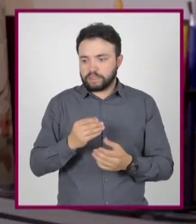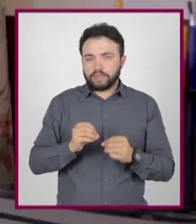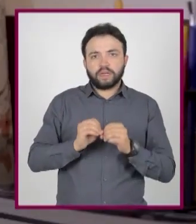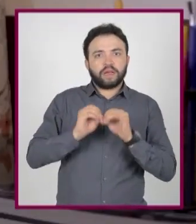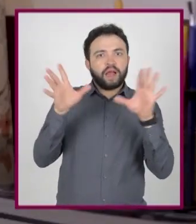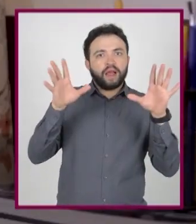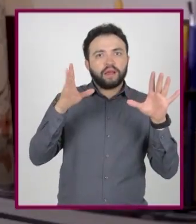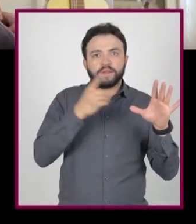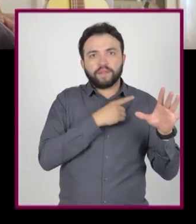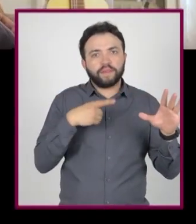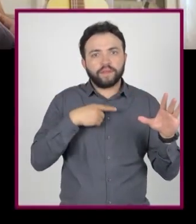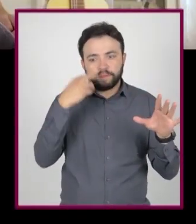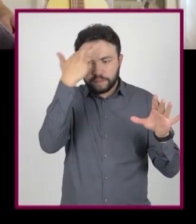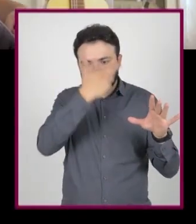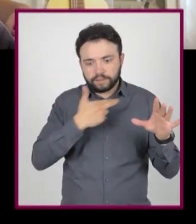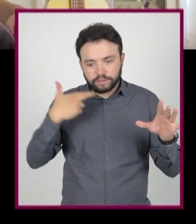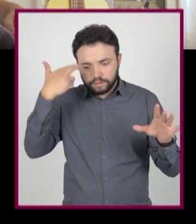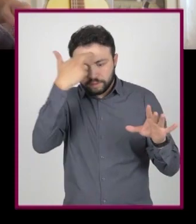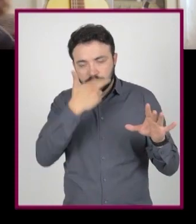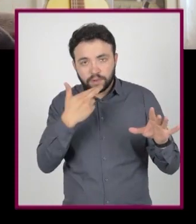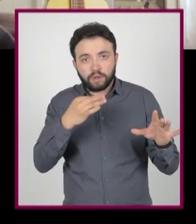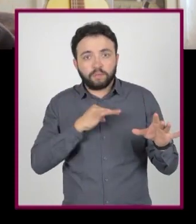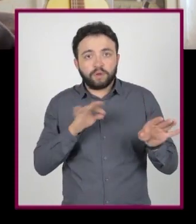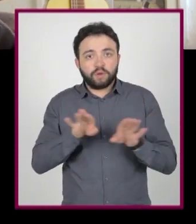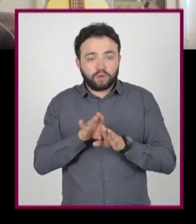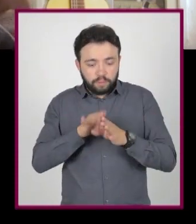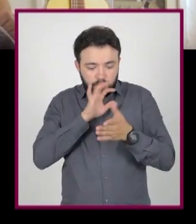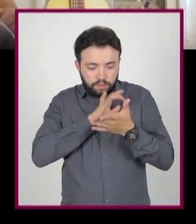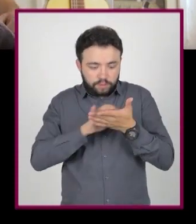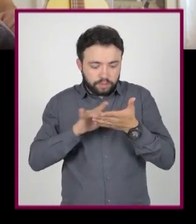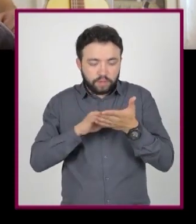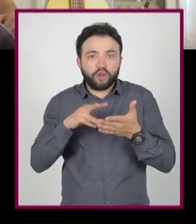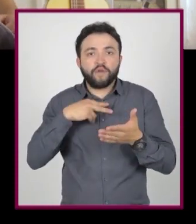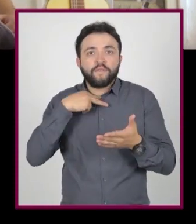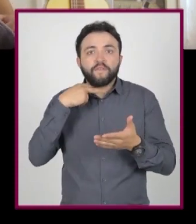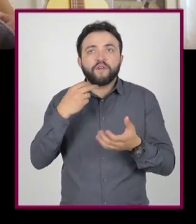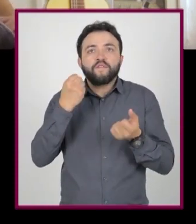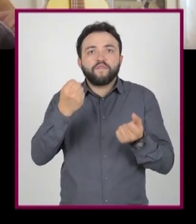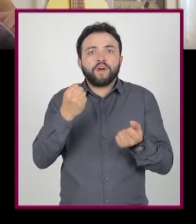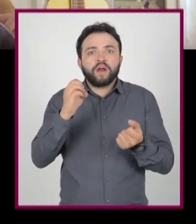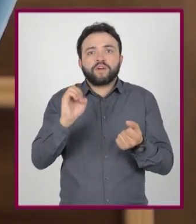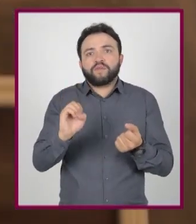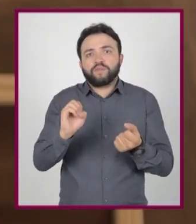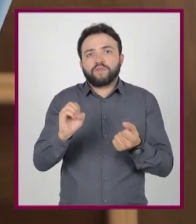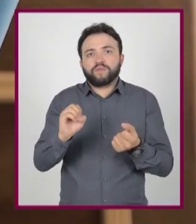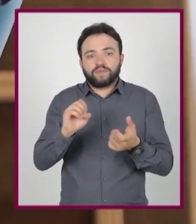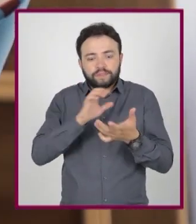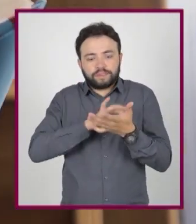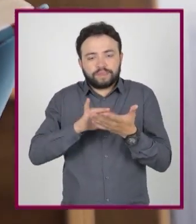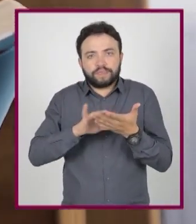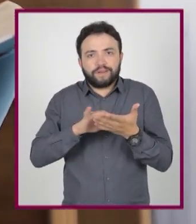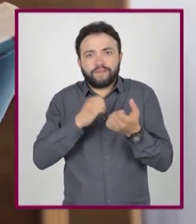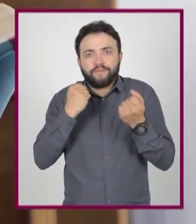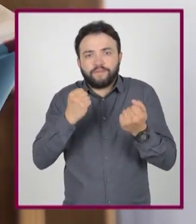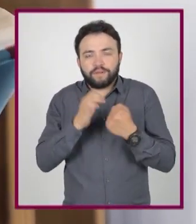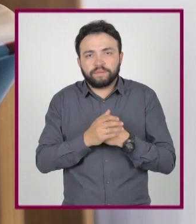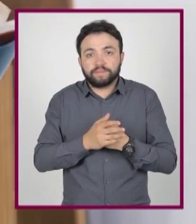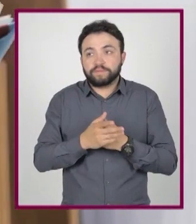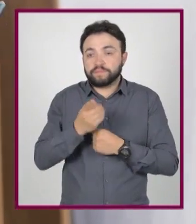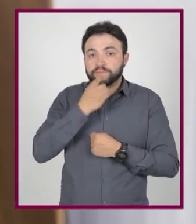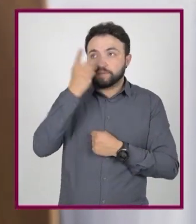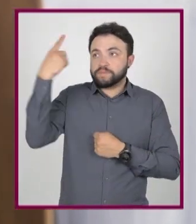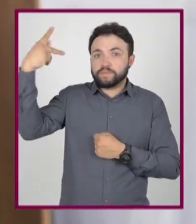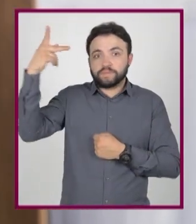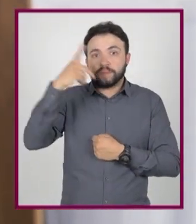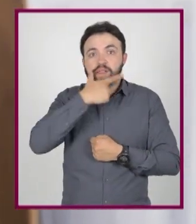Revisar los apuntes. Incluso podemos hacerlo leyendo en voz alta. ¿Por qué en voz alta? Un par de estudios publicados en la